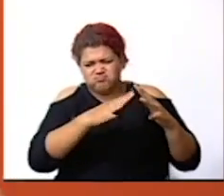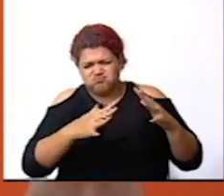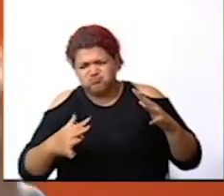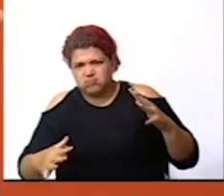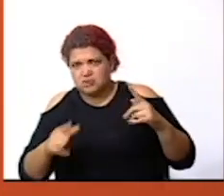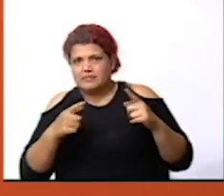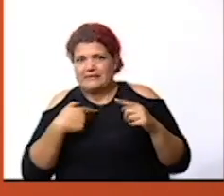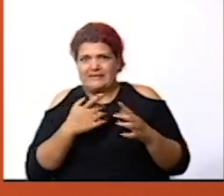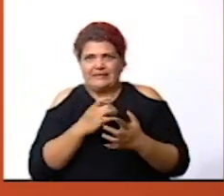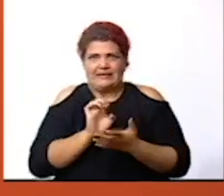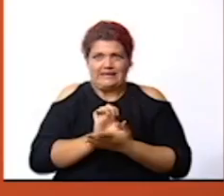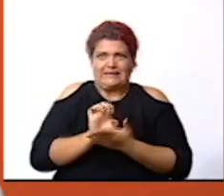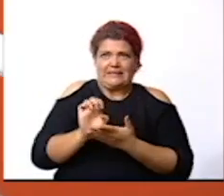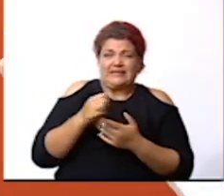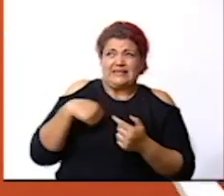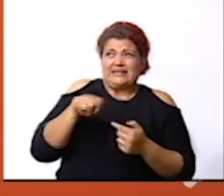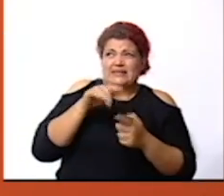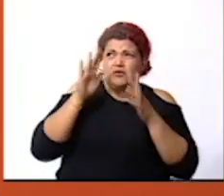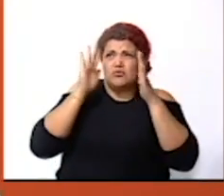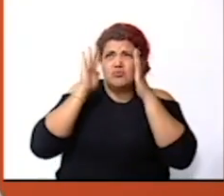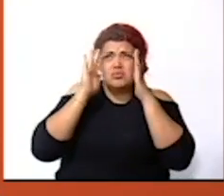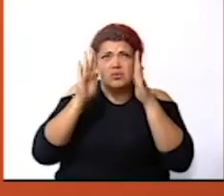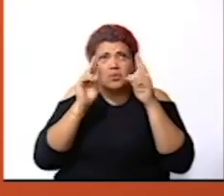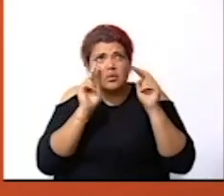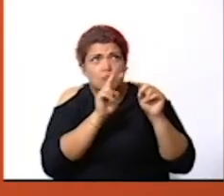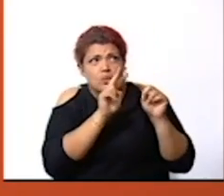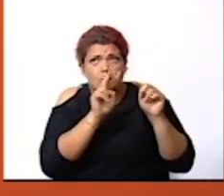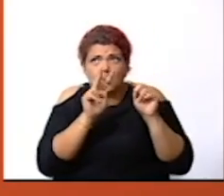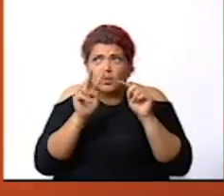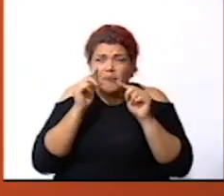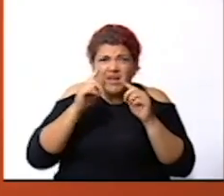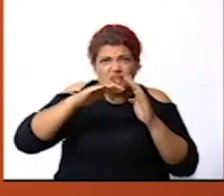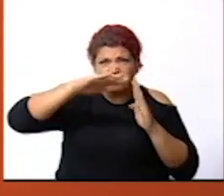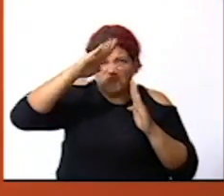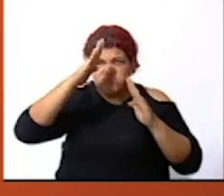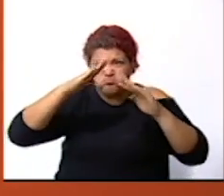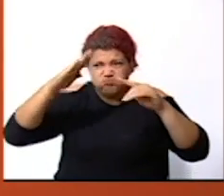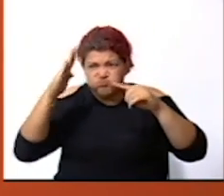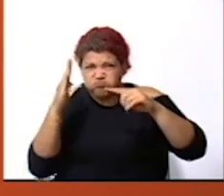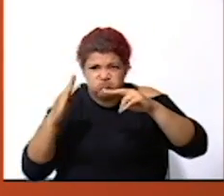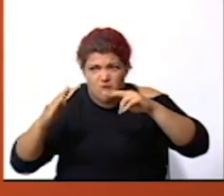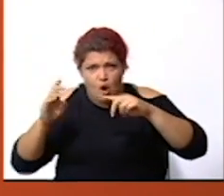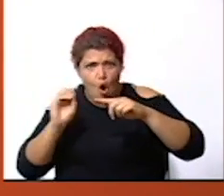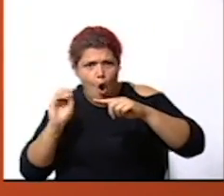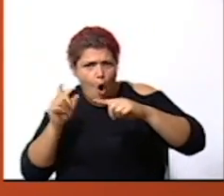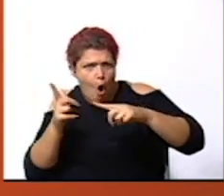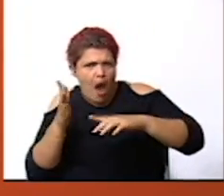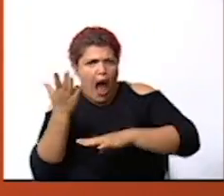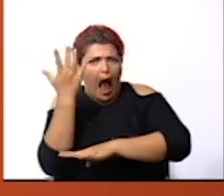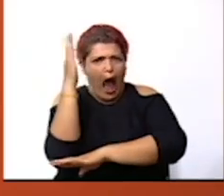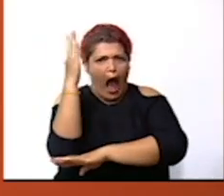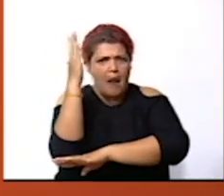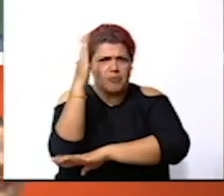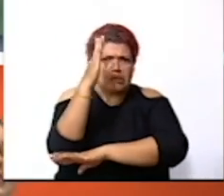deslizamientos tenemos que estar atentos a ver si hay algún tipo de grieta o si hay árboles que estén